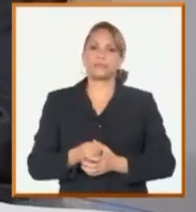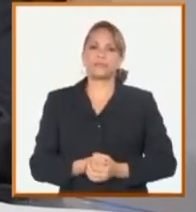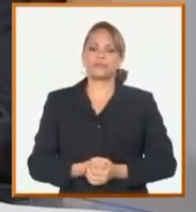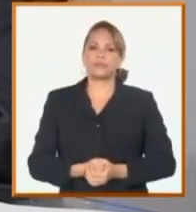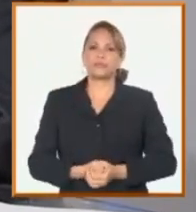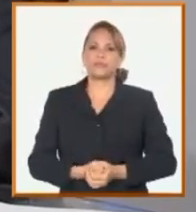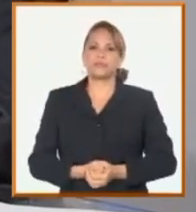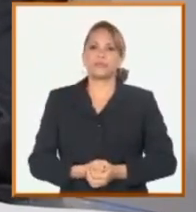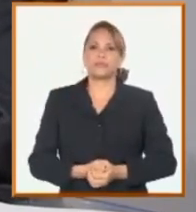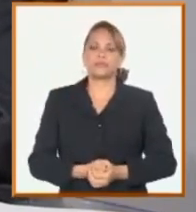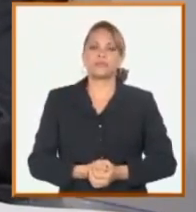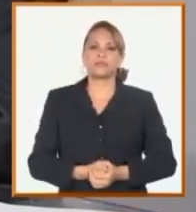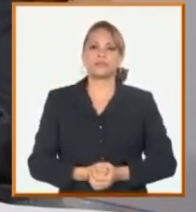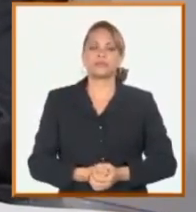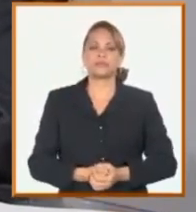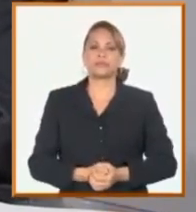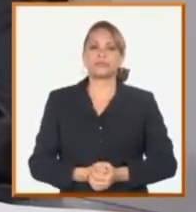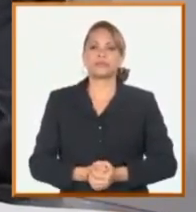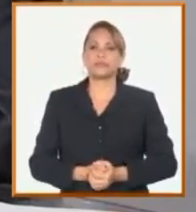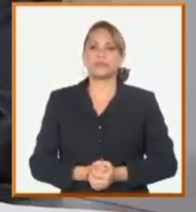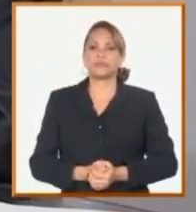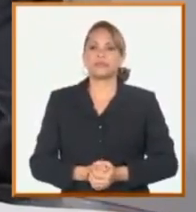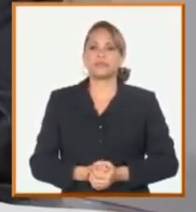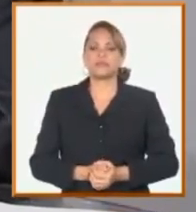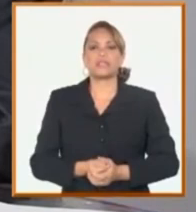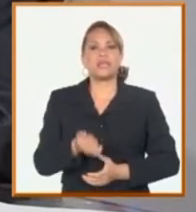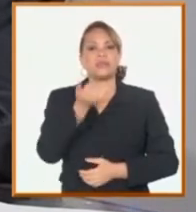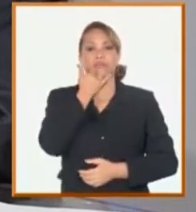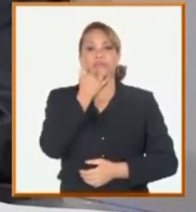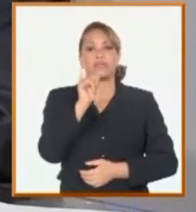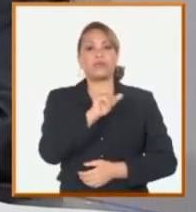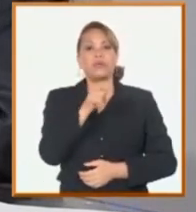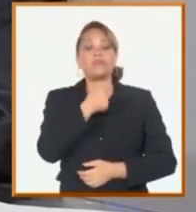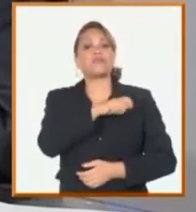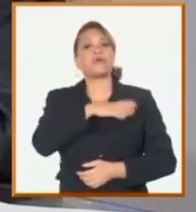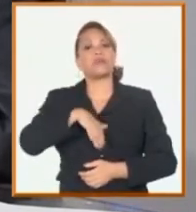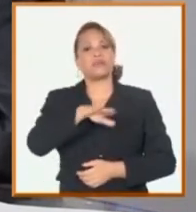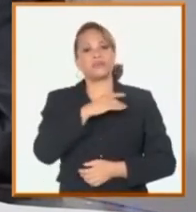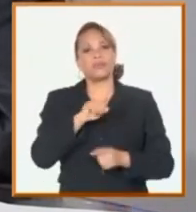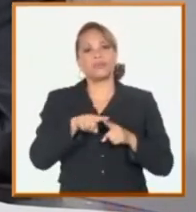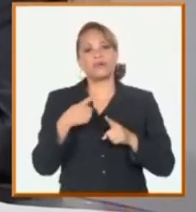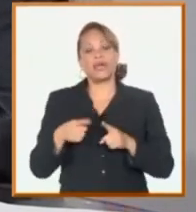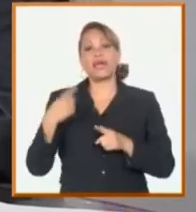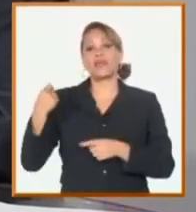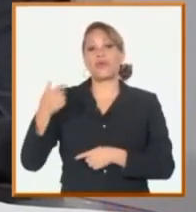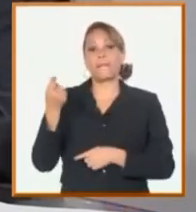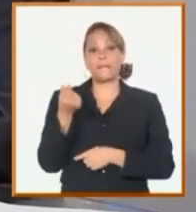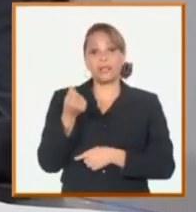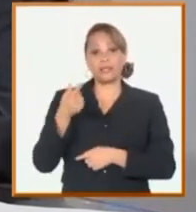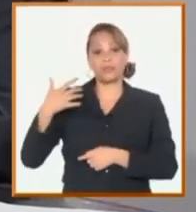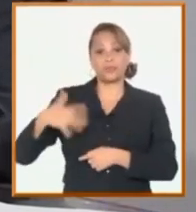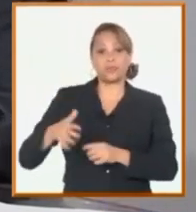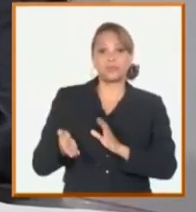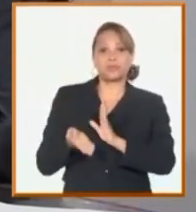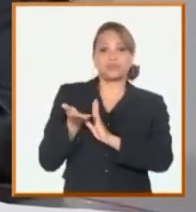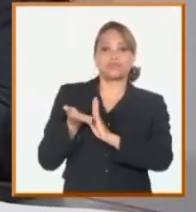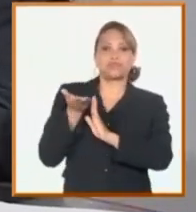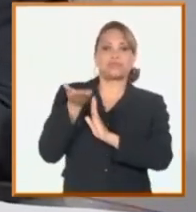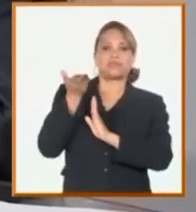presentes hoy en la economía y que evidentemente están afectando a la población, porque los precios, hemos dado los datos, los precios han crecido,